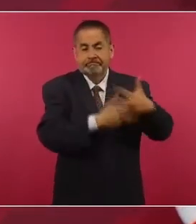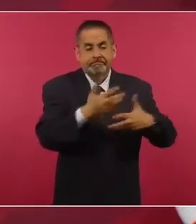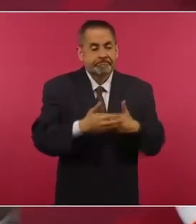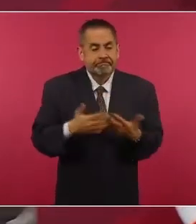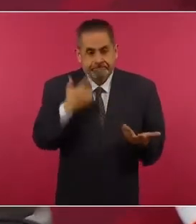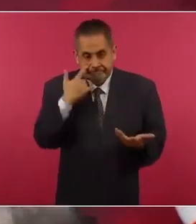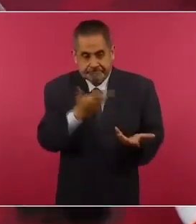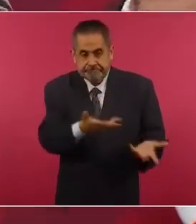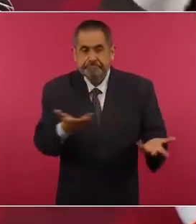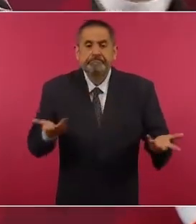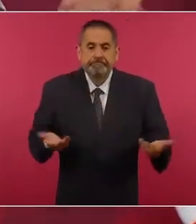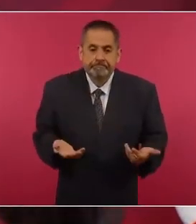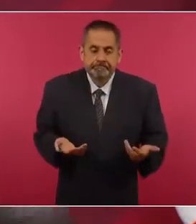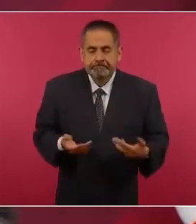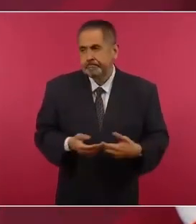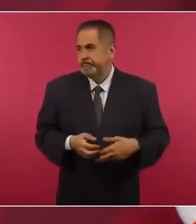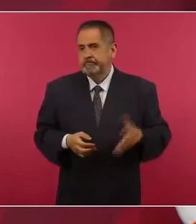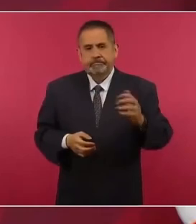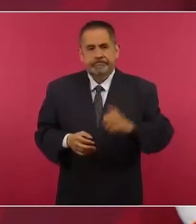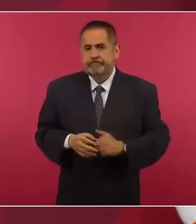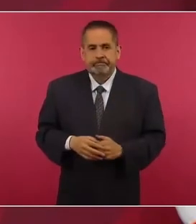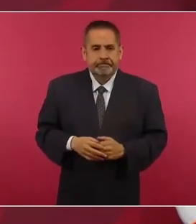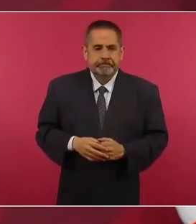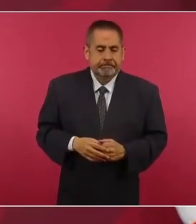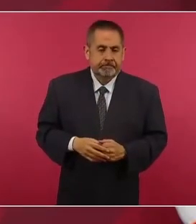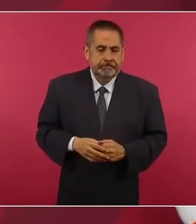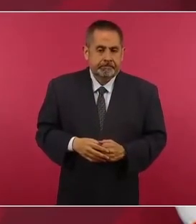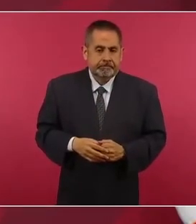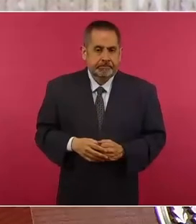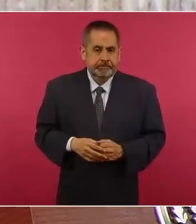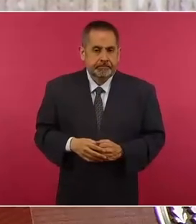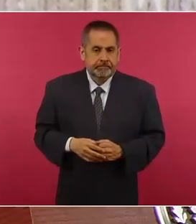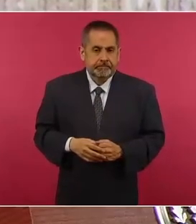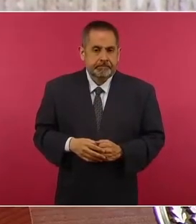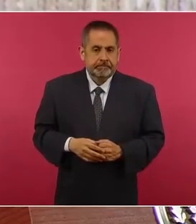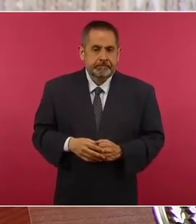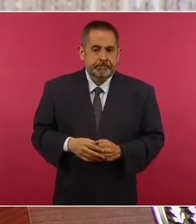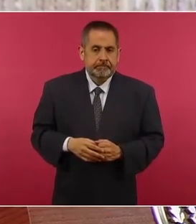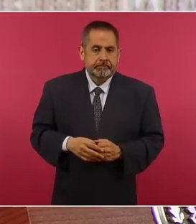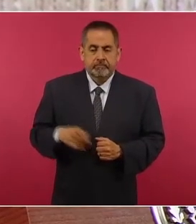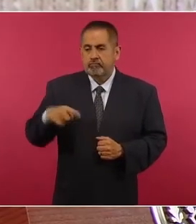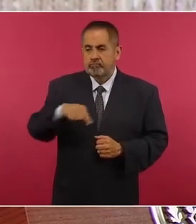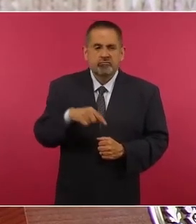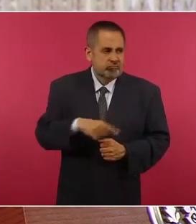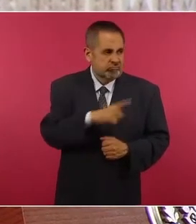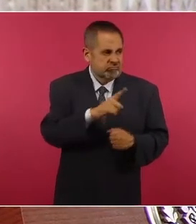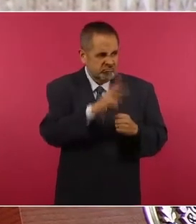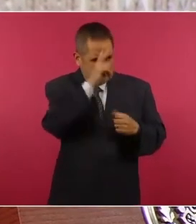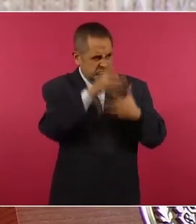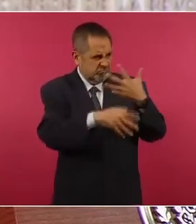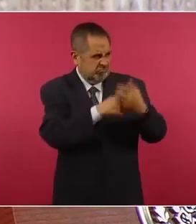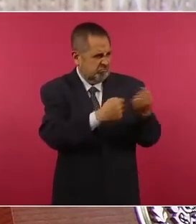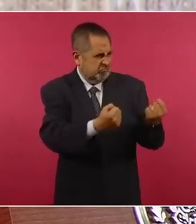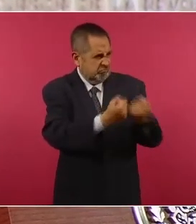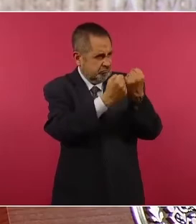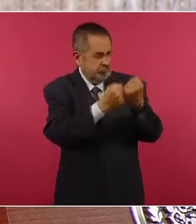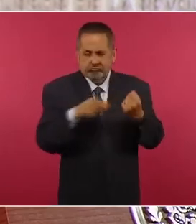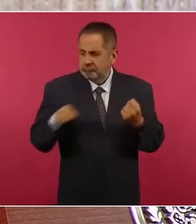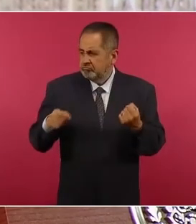los que decidieron que había que enfrentar la violencia con la violencia,